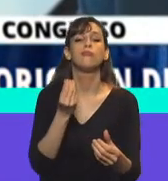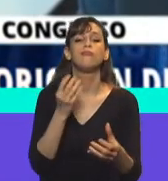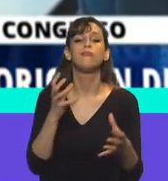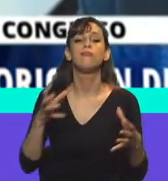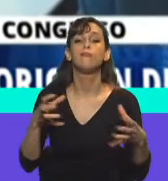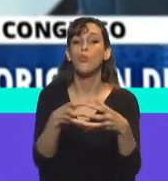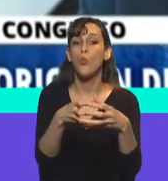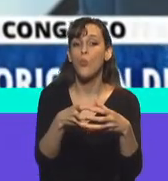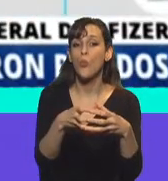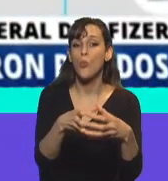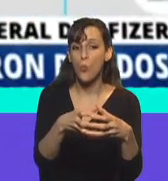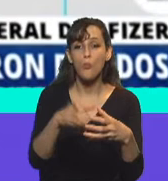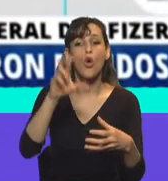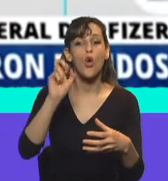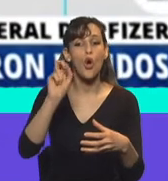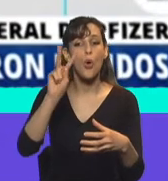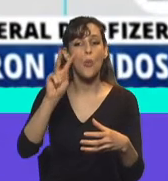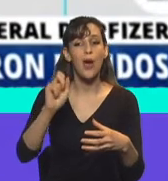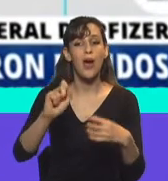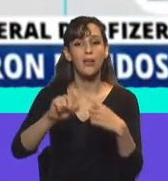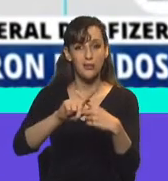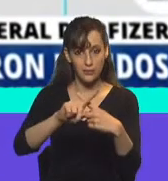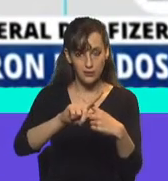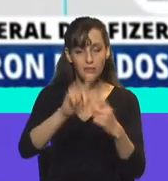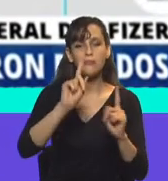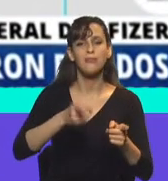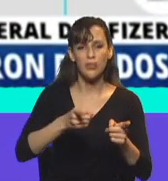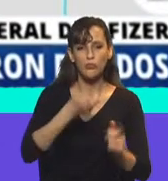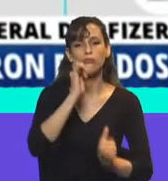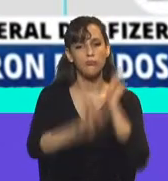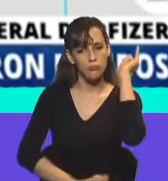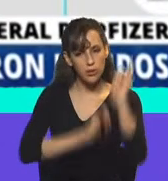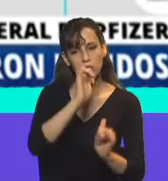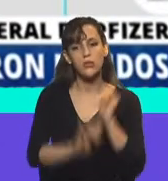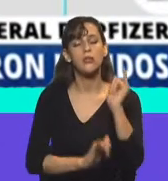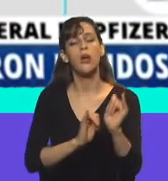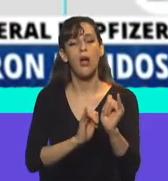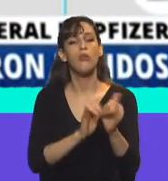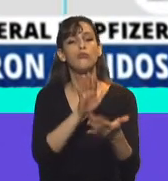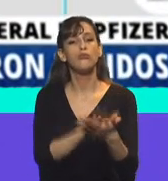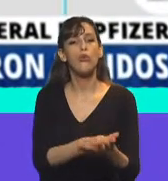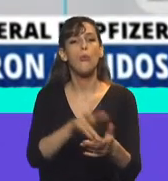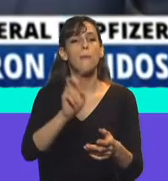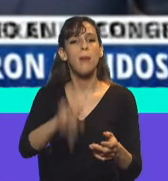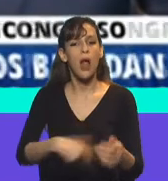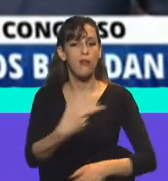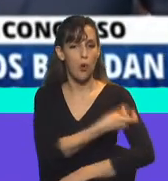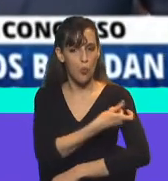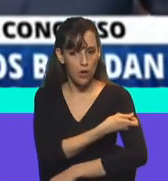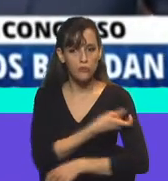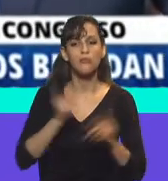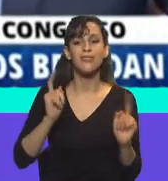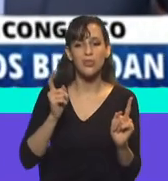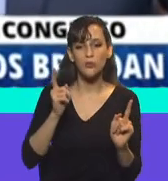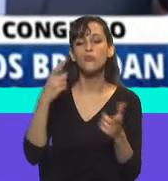del grupo COVAX. Exacto. Van a estar explicando y hablando respecto al tema del plan de vacunación y la llegada de vacunas